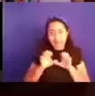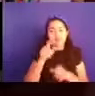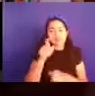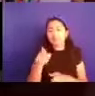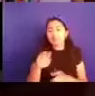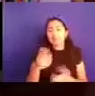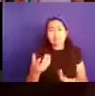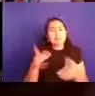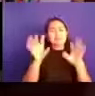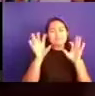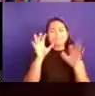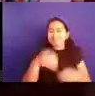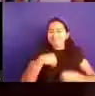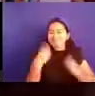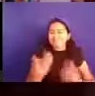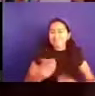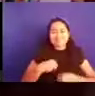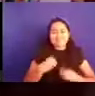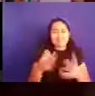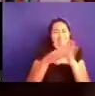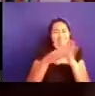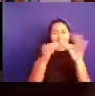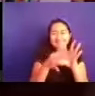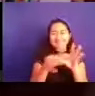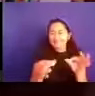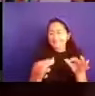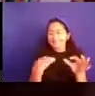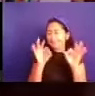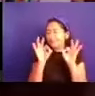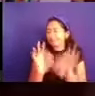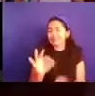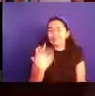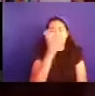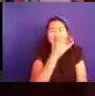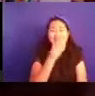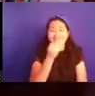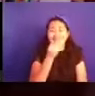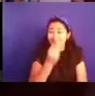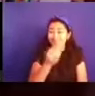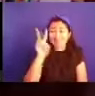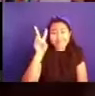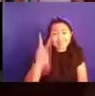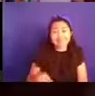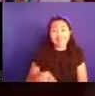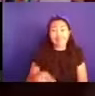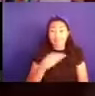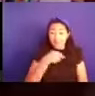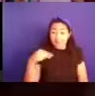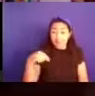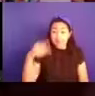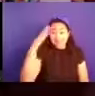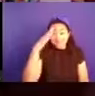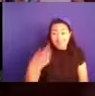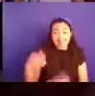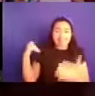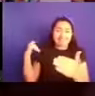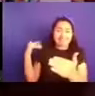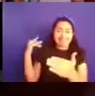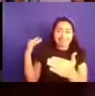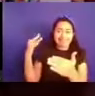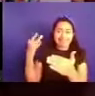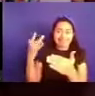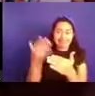tan oportunas en este, como tú lo mencionaste, en este momento tan especial y que ya,